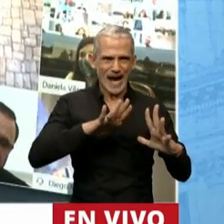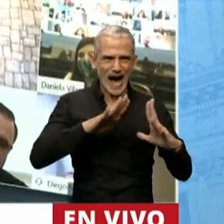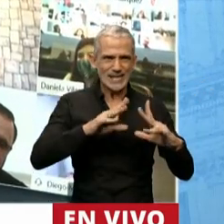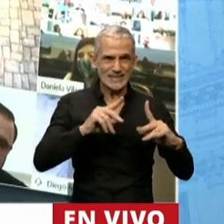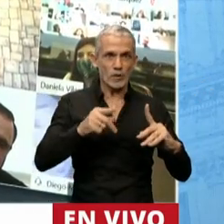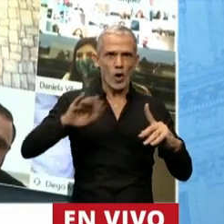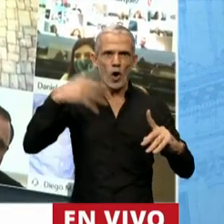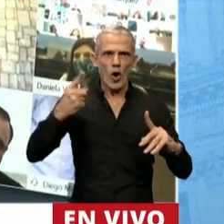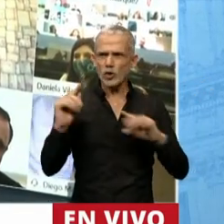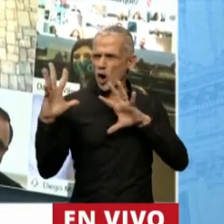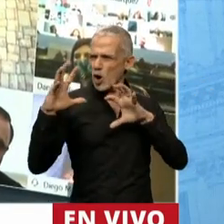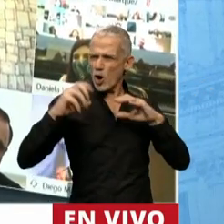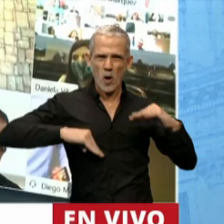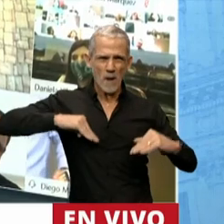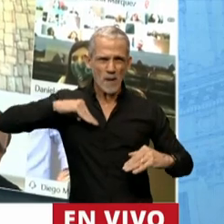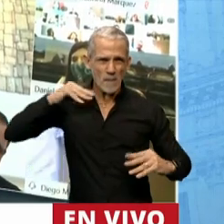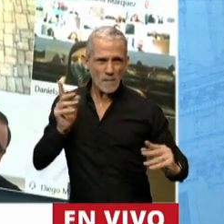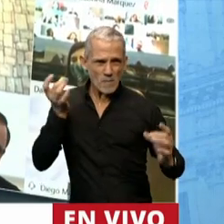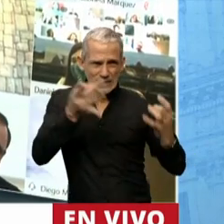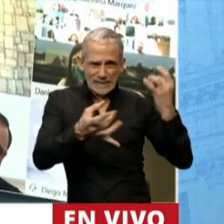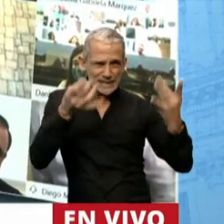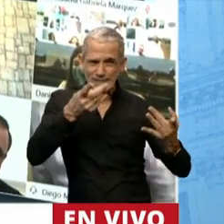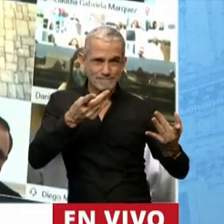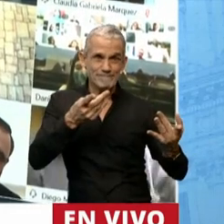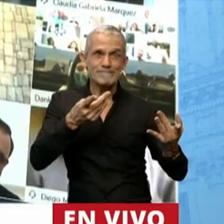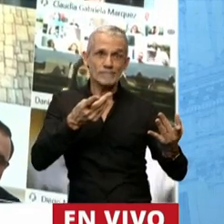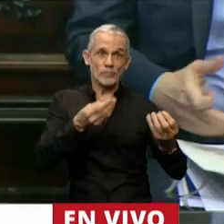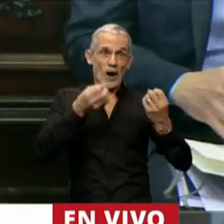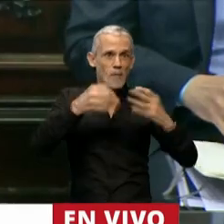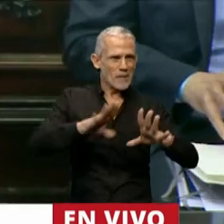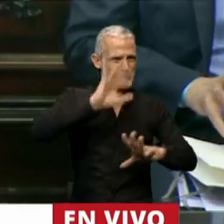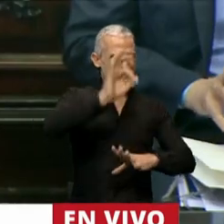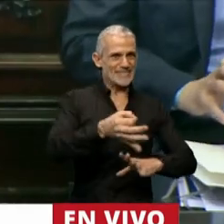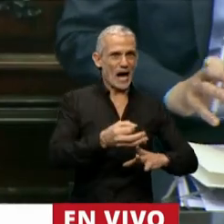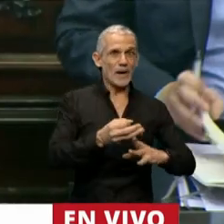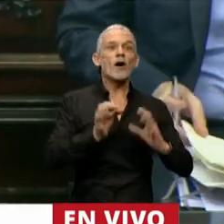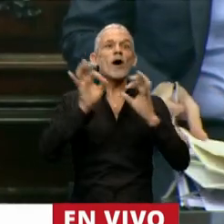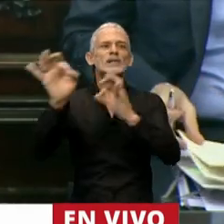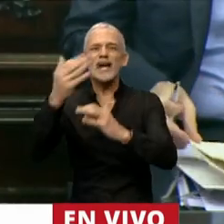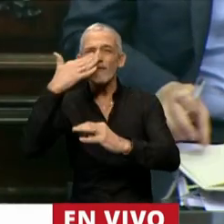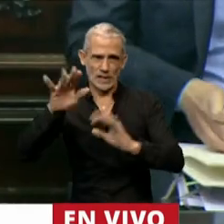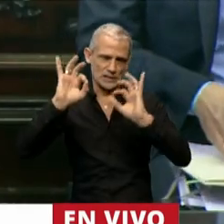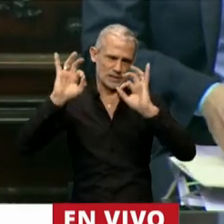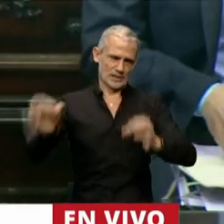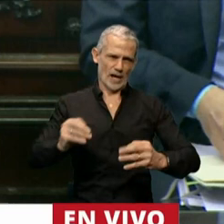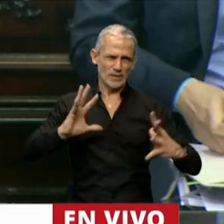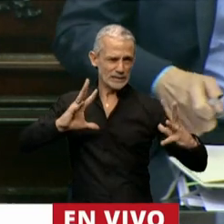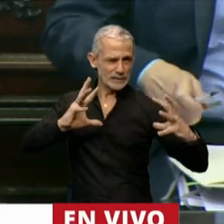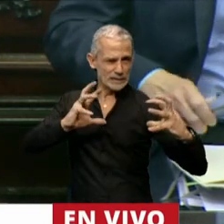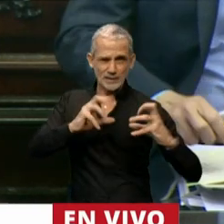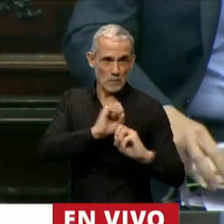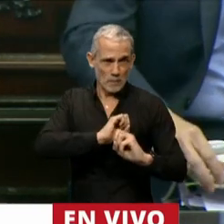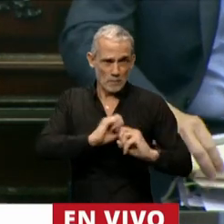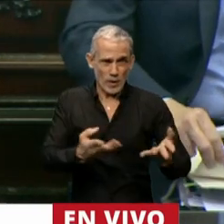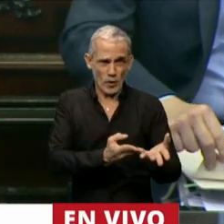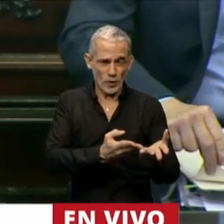contrarrestar con otro discurso de odio, se sabe cómo se inicia y también se sabe a dónde llega ese discurso